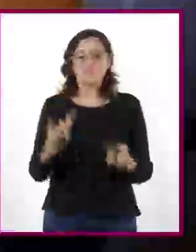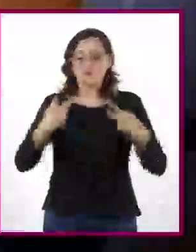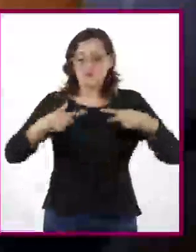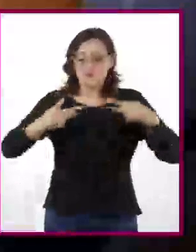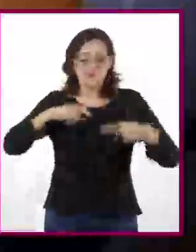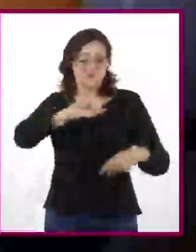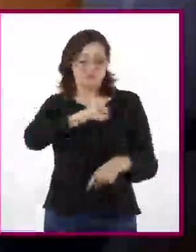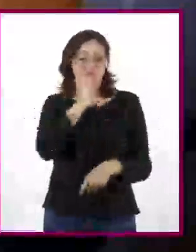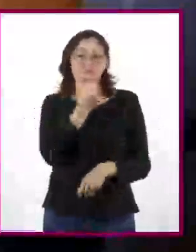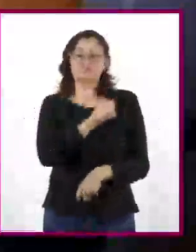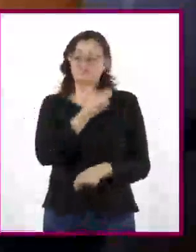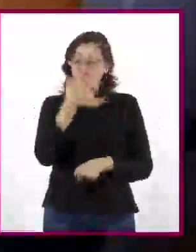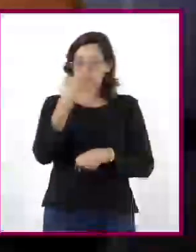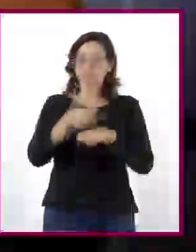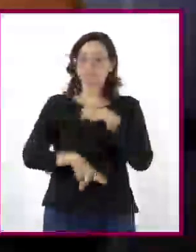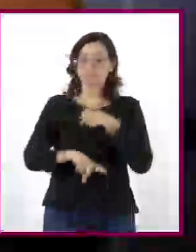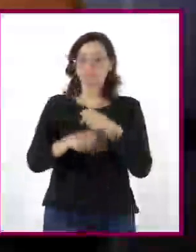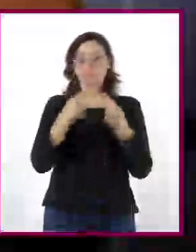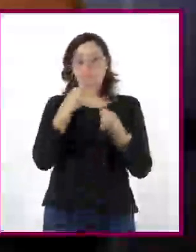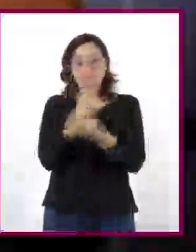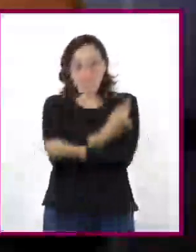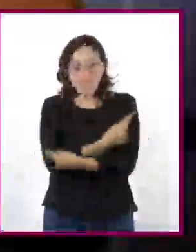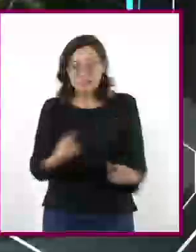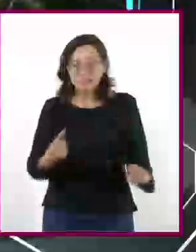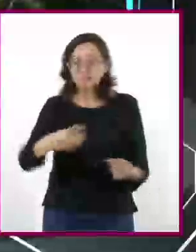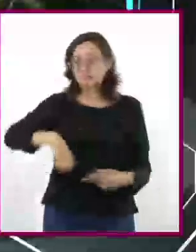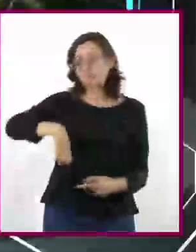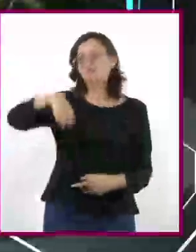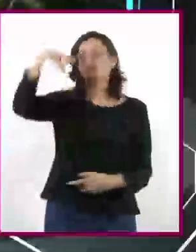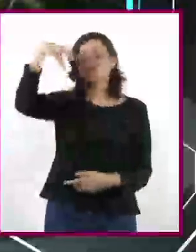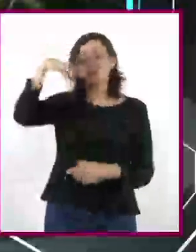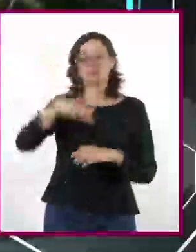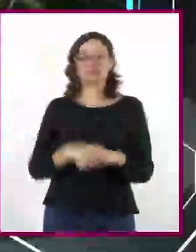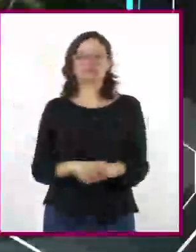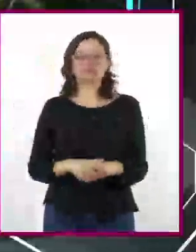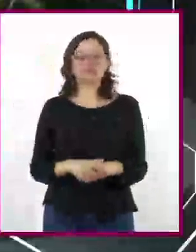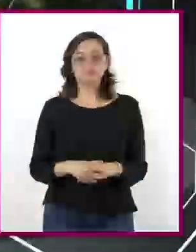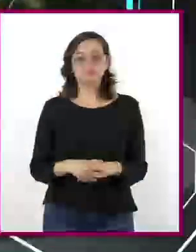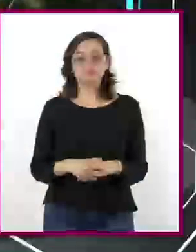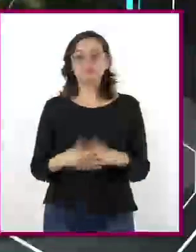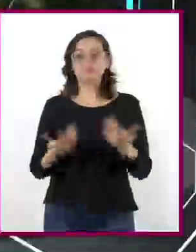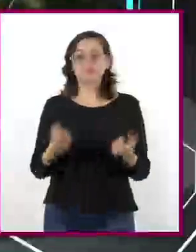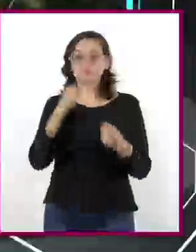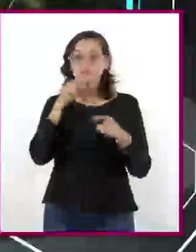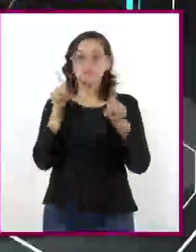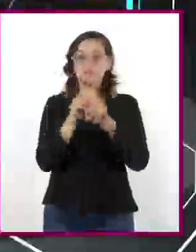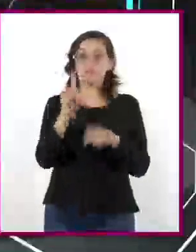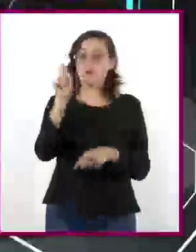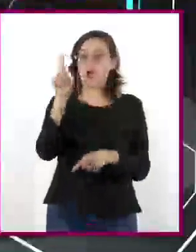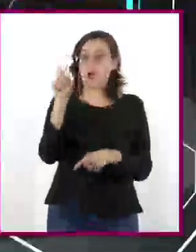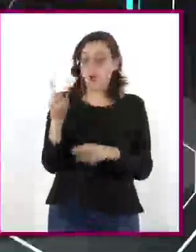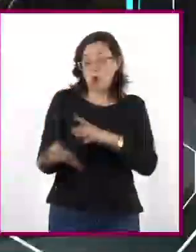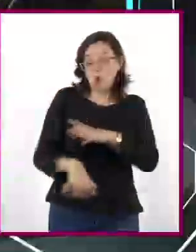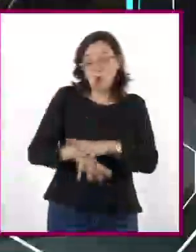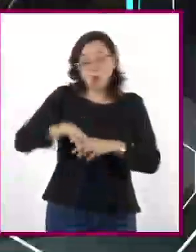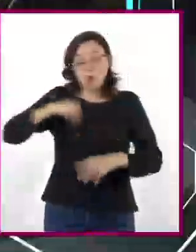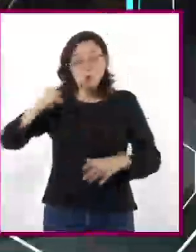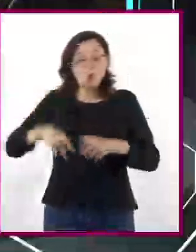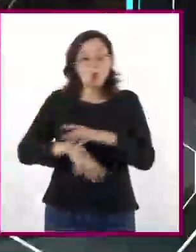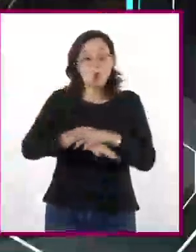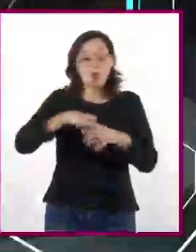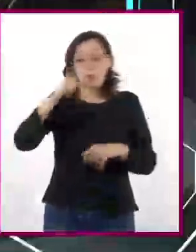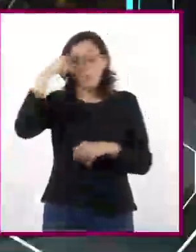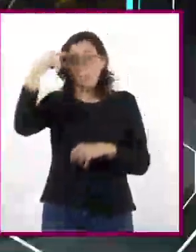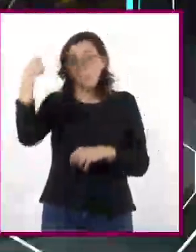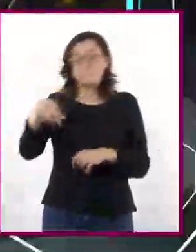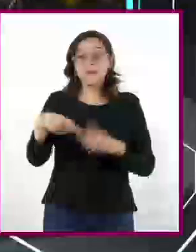sus habitantes, en especial la de niños y ancianos. Cada vez es mayor la explotación de los mantos acuíferos para dotar de agua